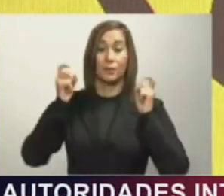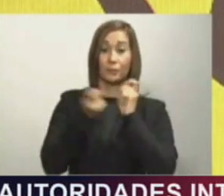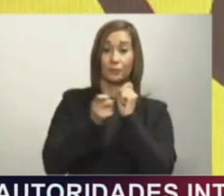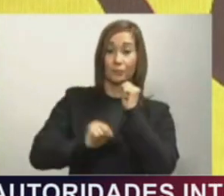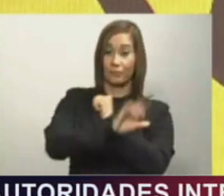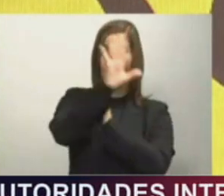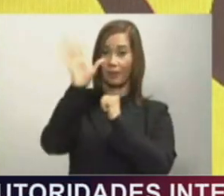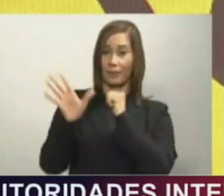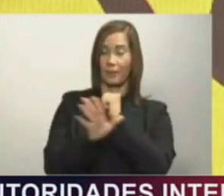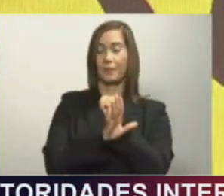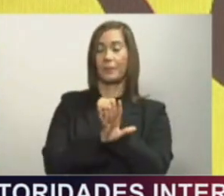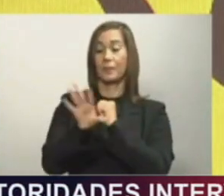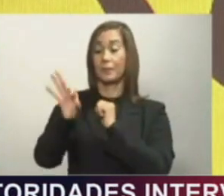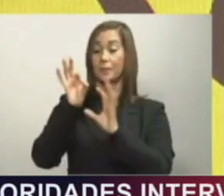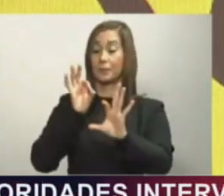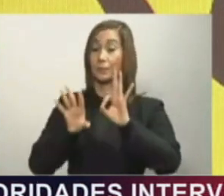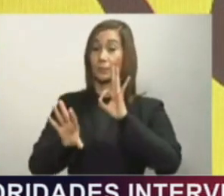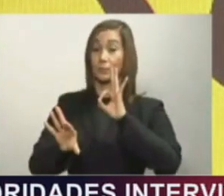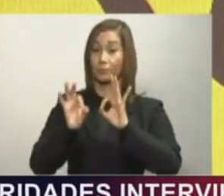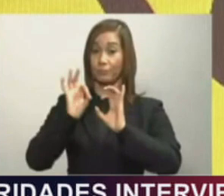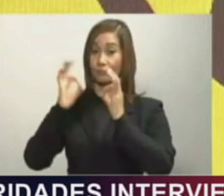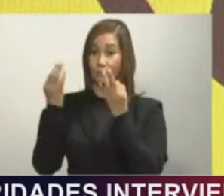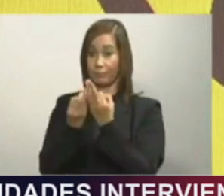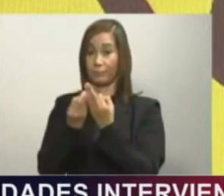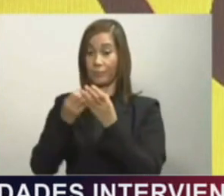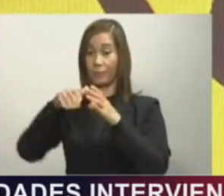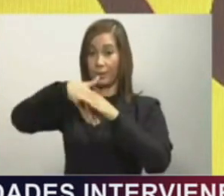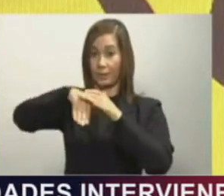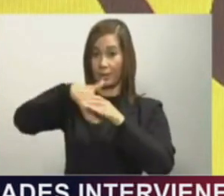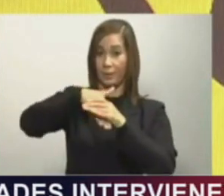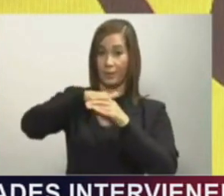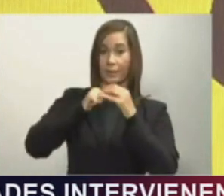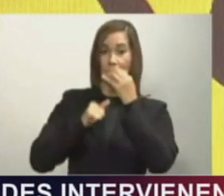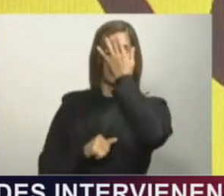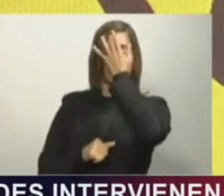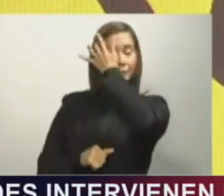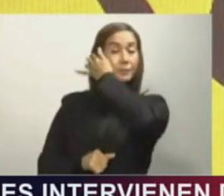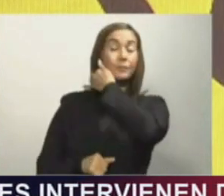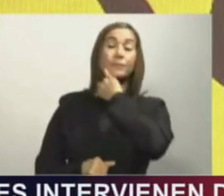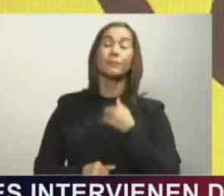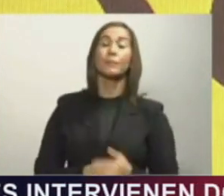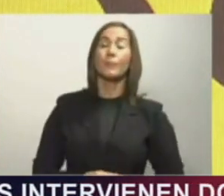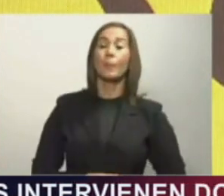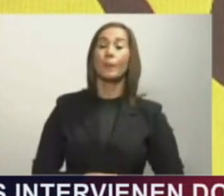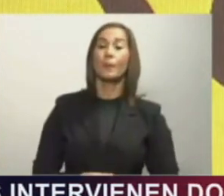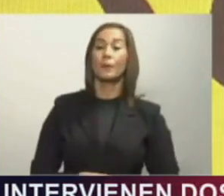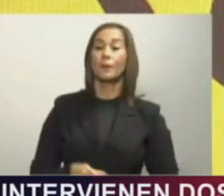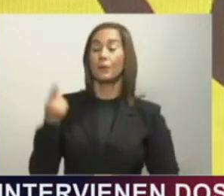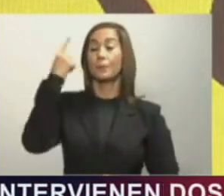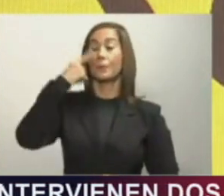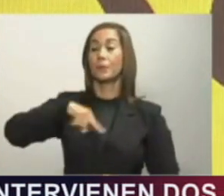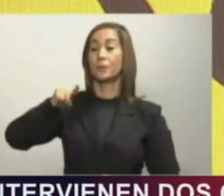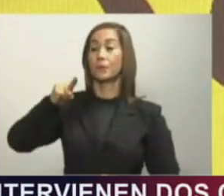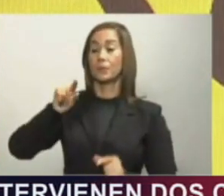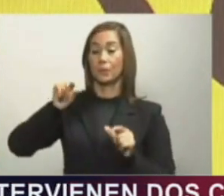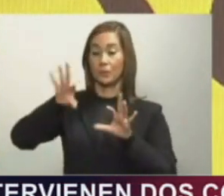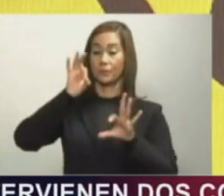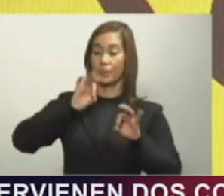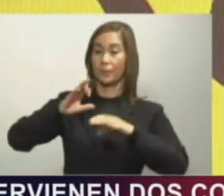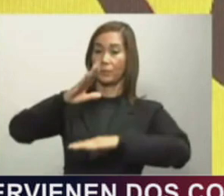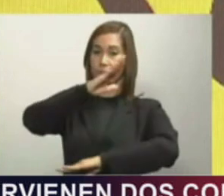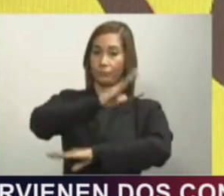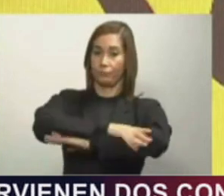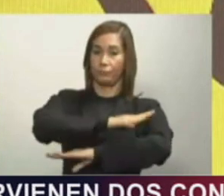proceso de selección y acompañamiento de los hogares participantes. Por eso se ha conformado una mesa de apoyo con la